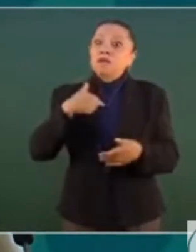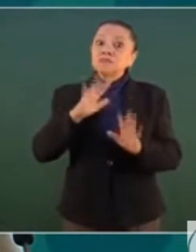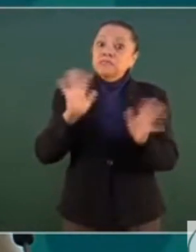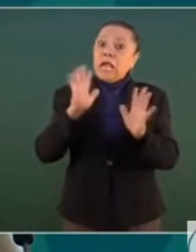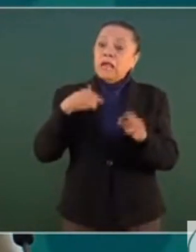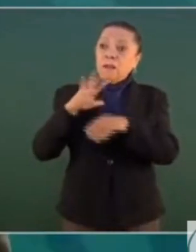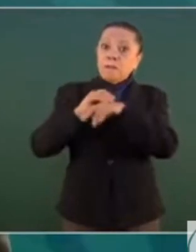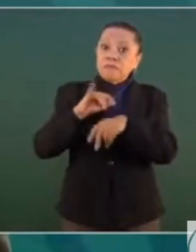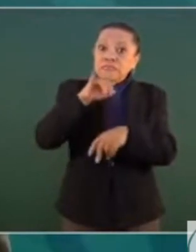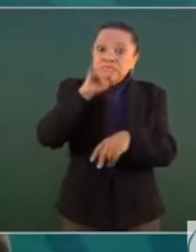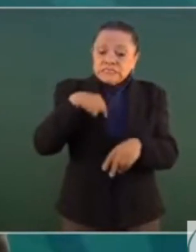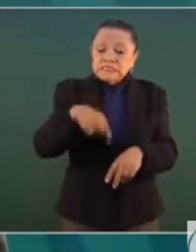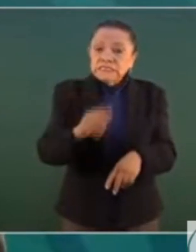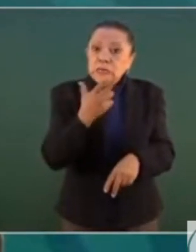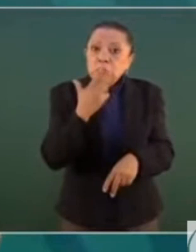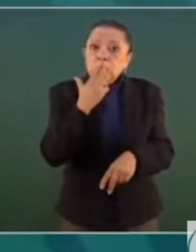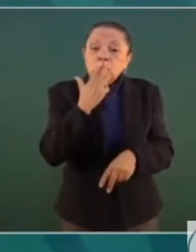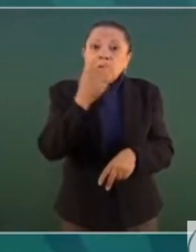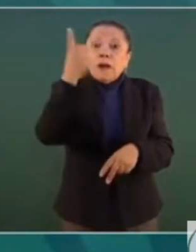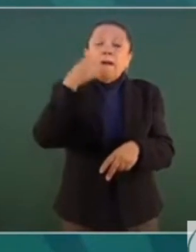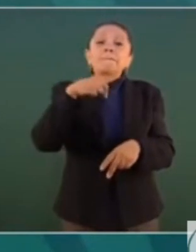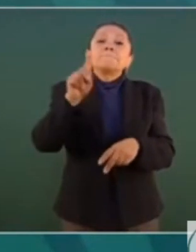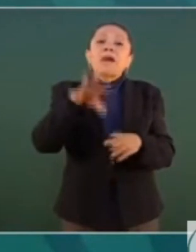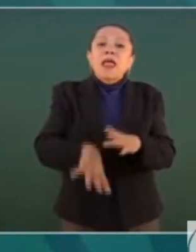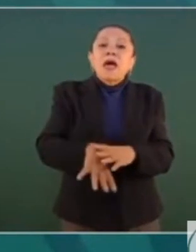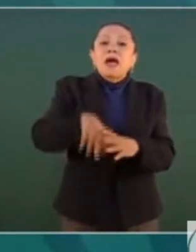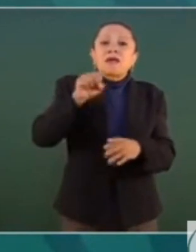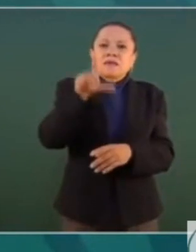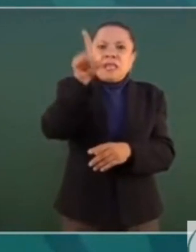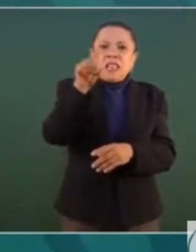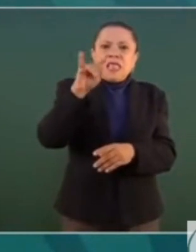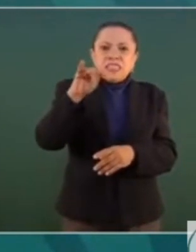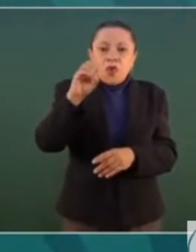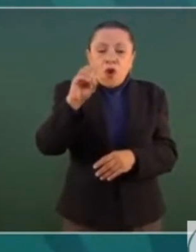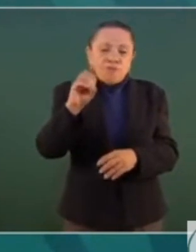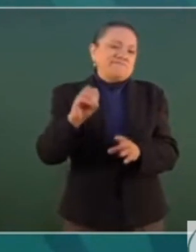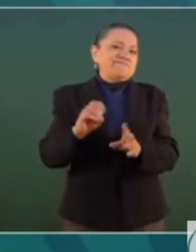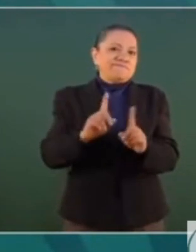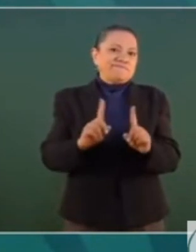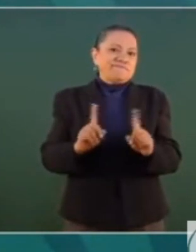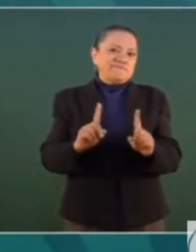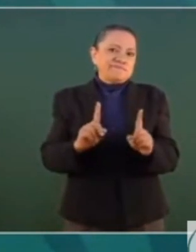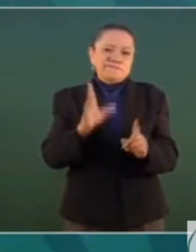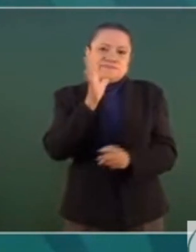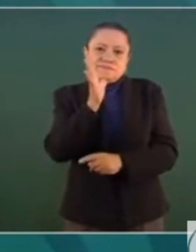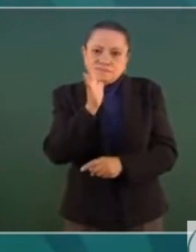usar para extraer litio, tampoco.